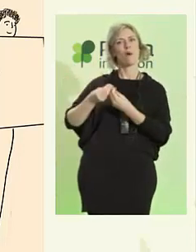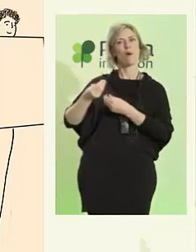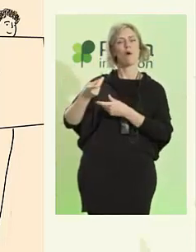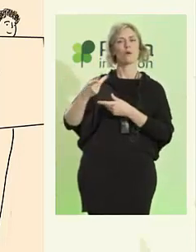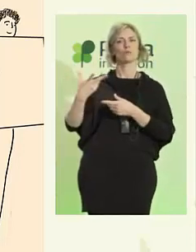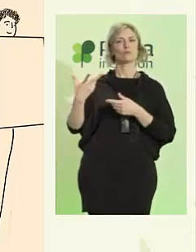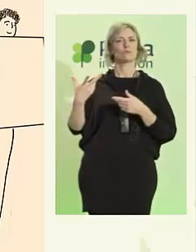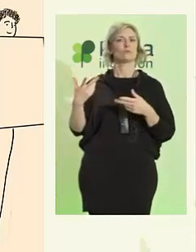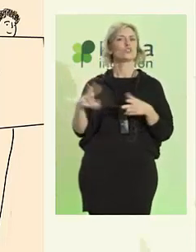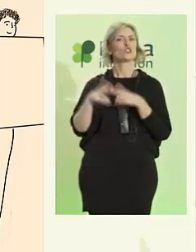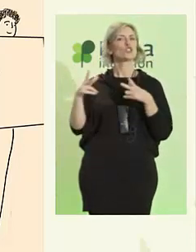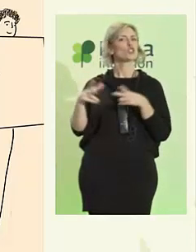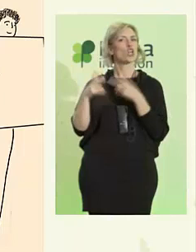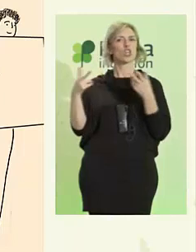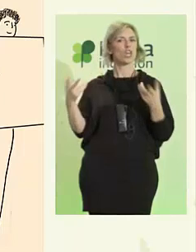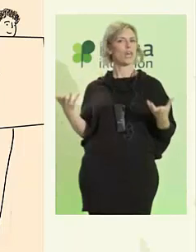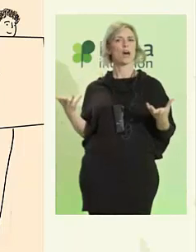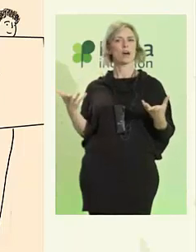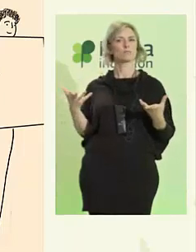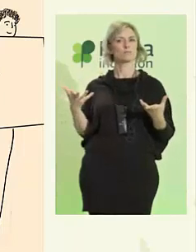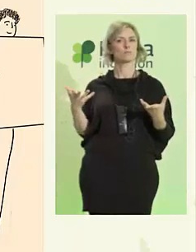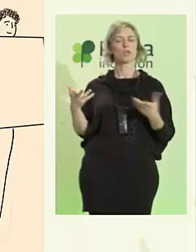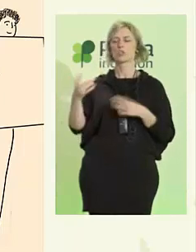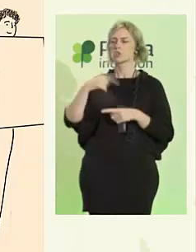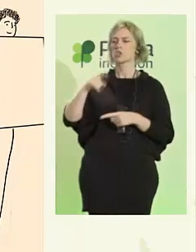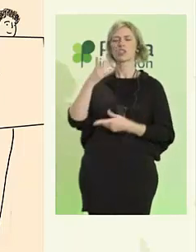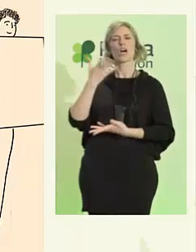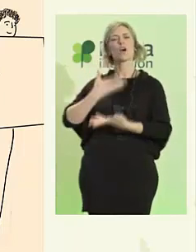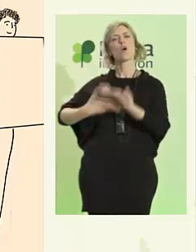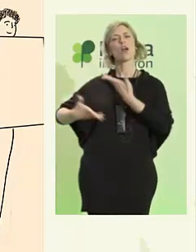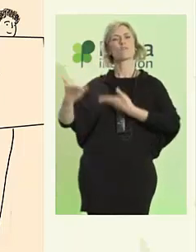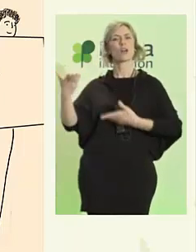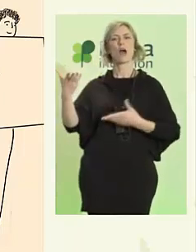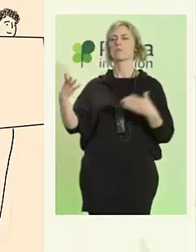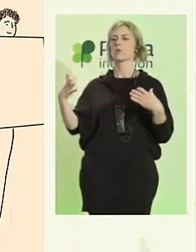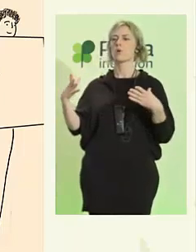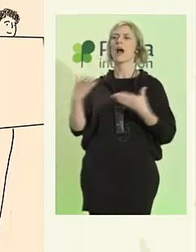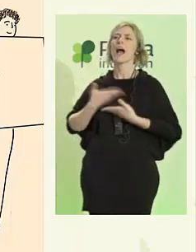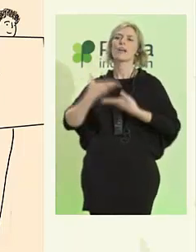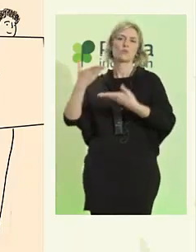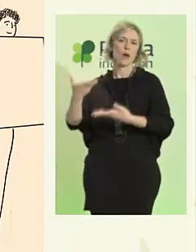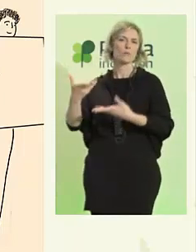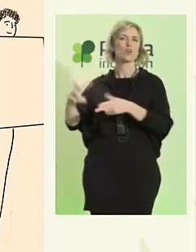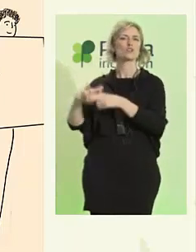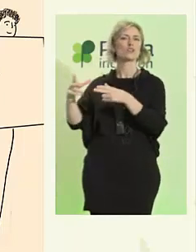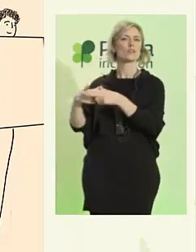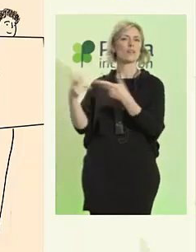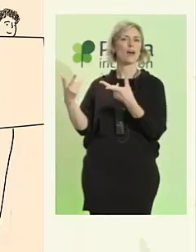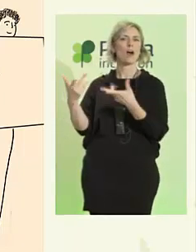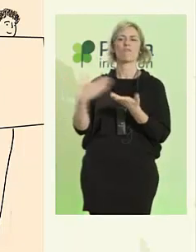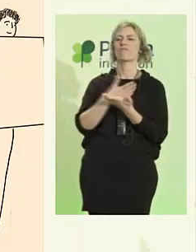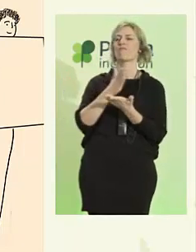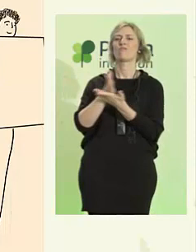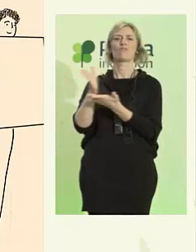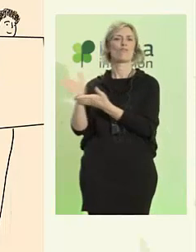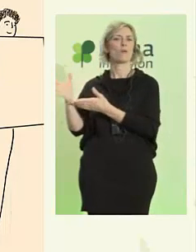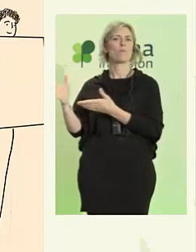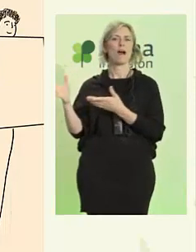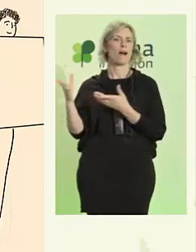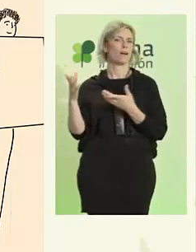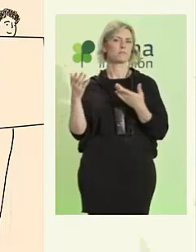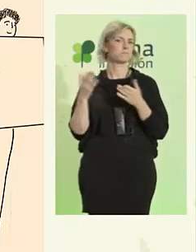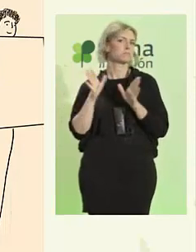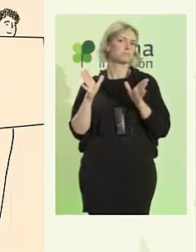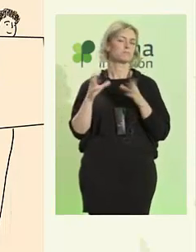Contribuimos a una buena sociedad de muchas maneras distintas. En mi experiencia esto es totalmente cierto.